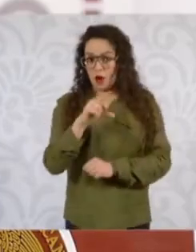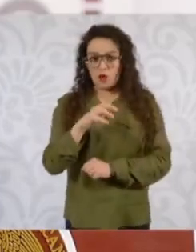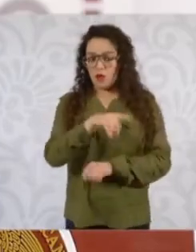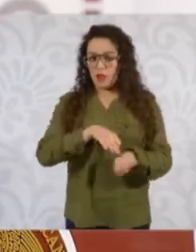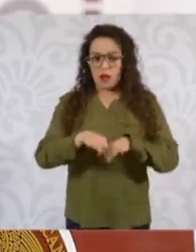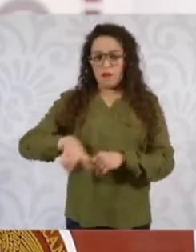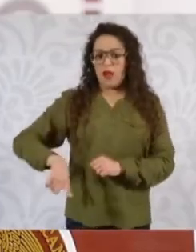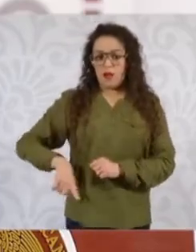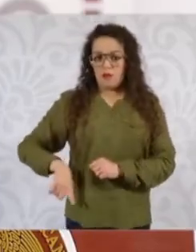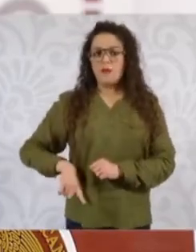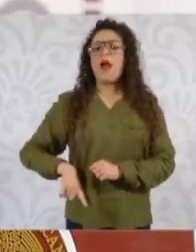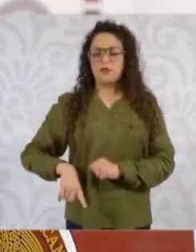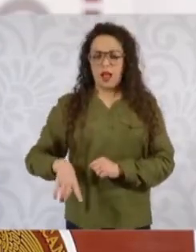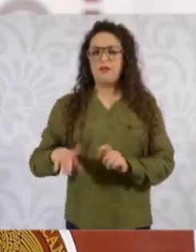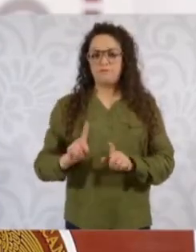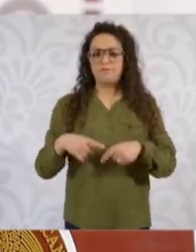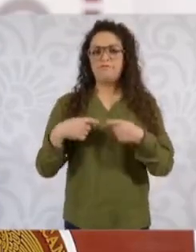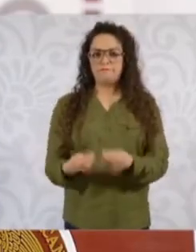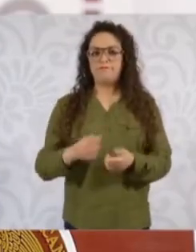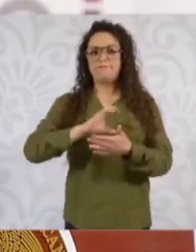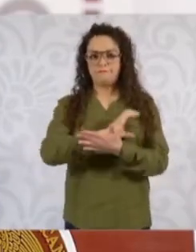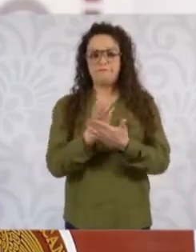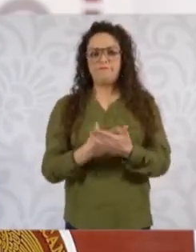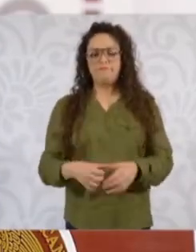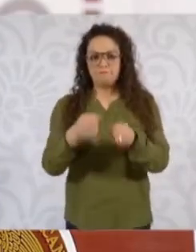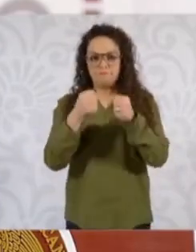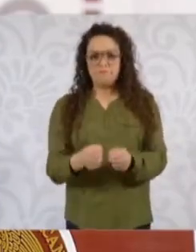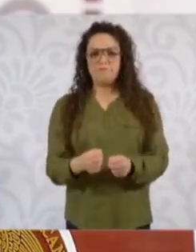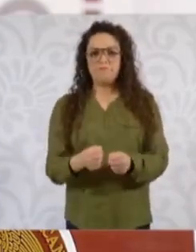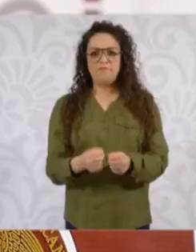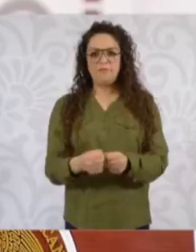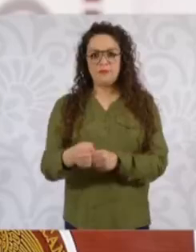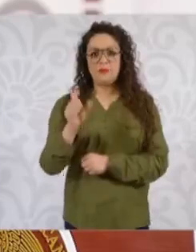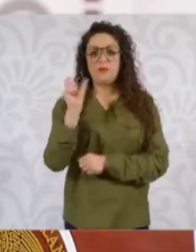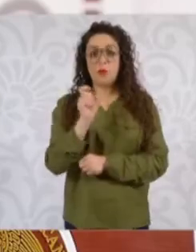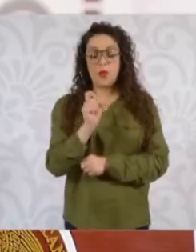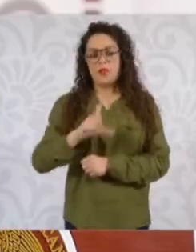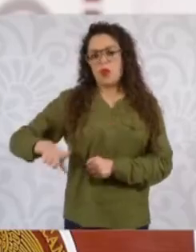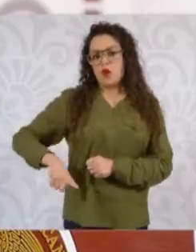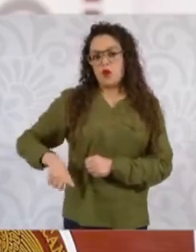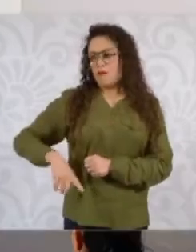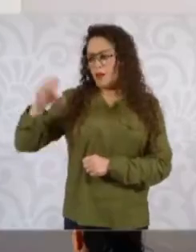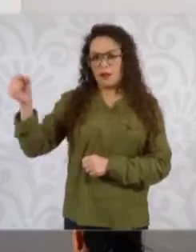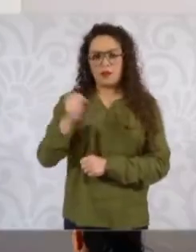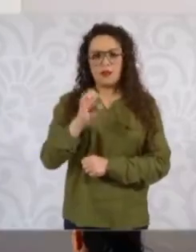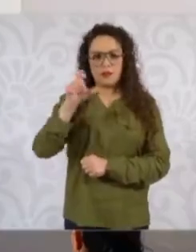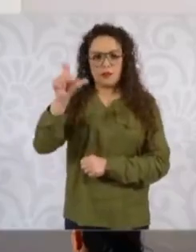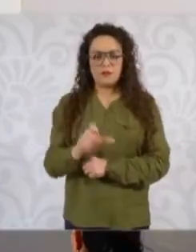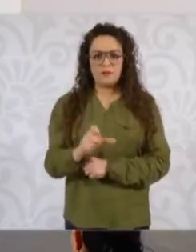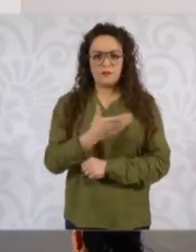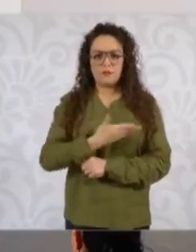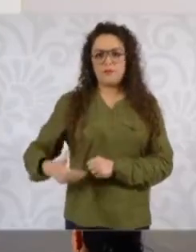ya en el sexenio de Enrique Peña Nieto. Él